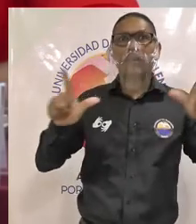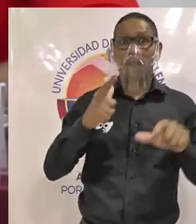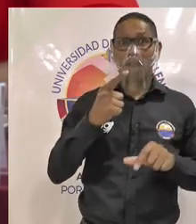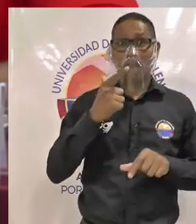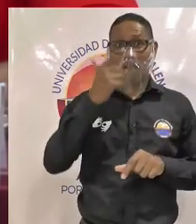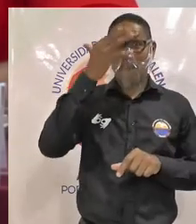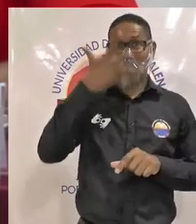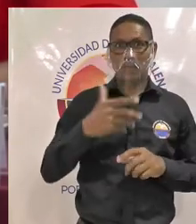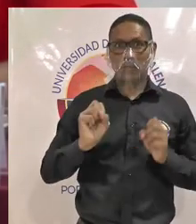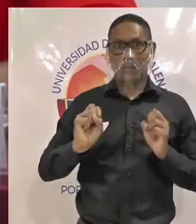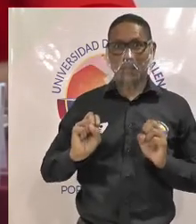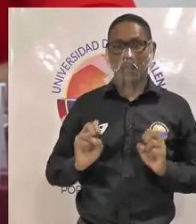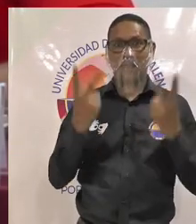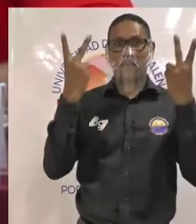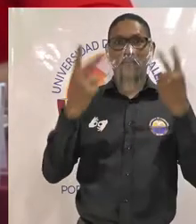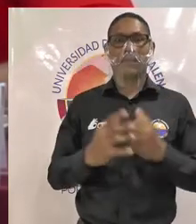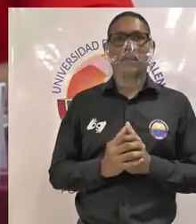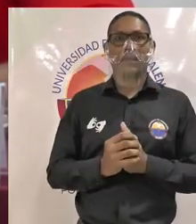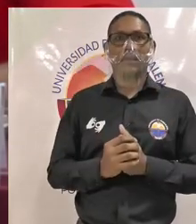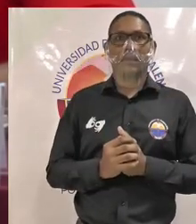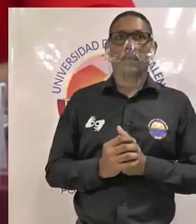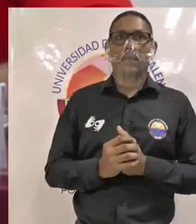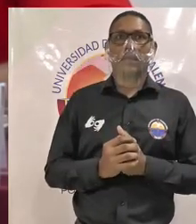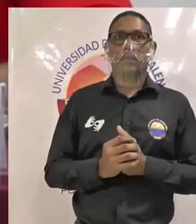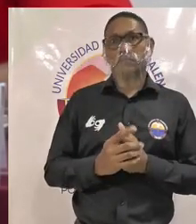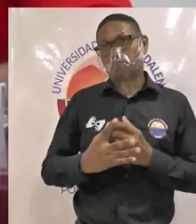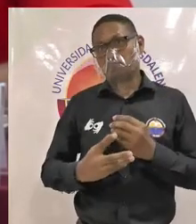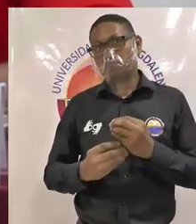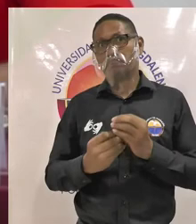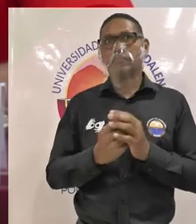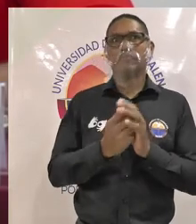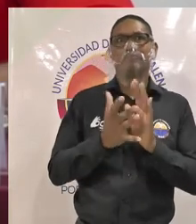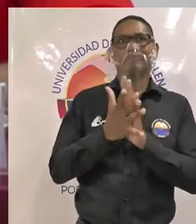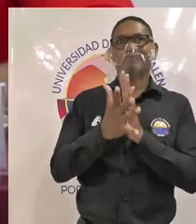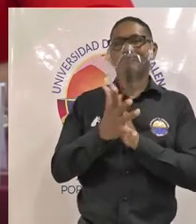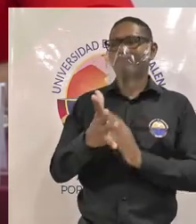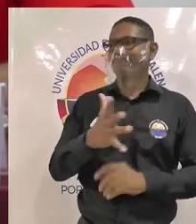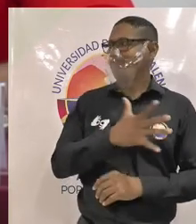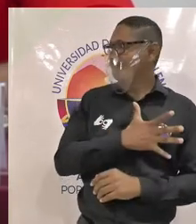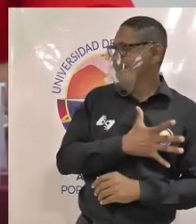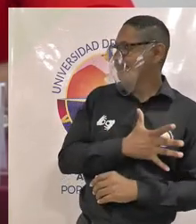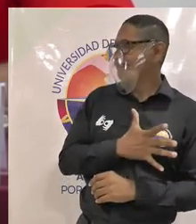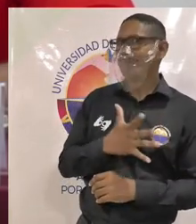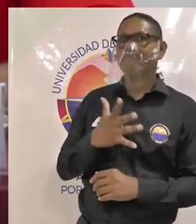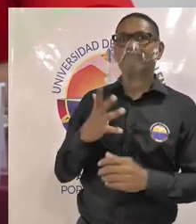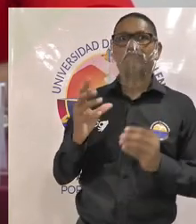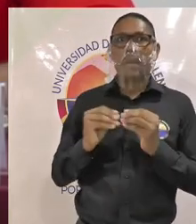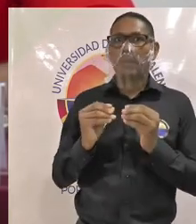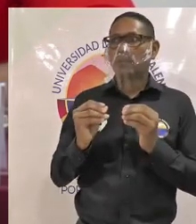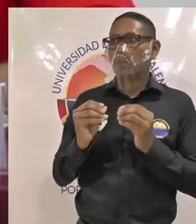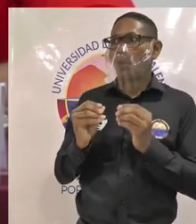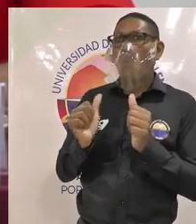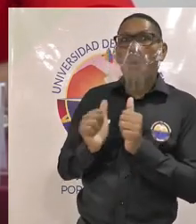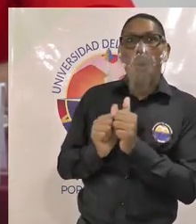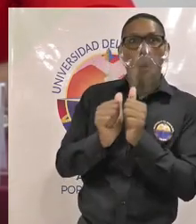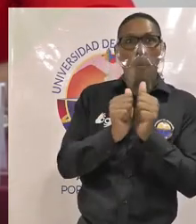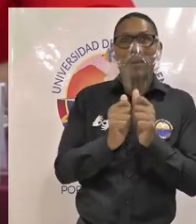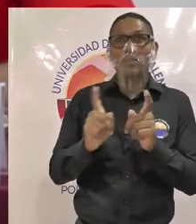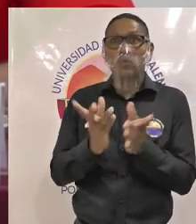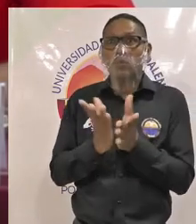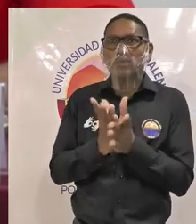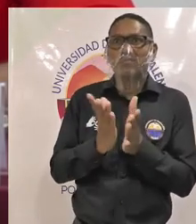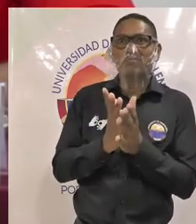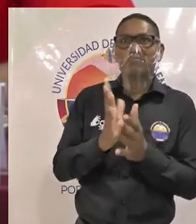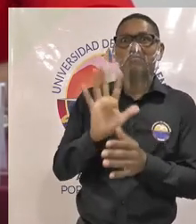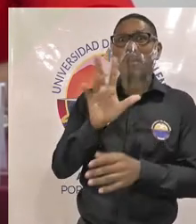Por otro lado comento que me hubiese gustado encontrarme aquí con mis compañeros estudiantes con los más de 22 mil